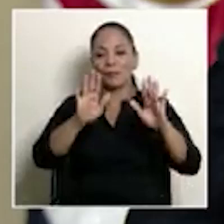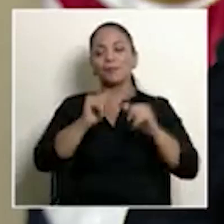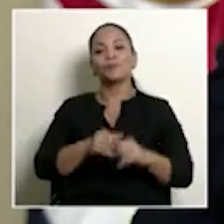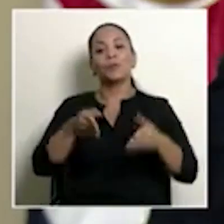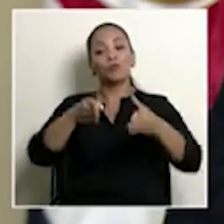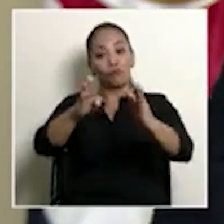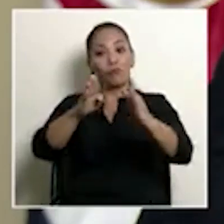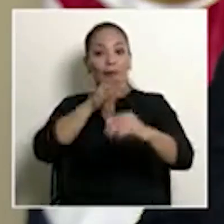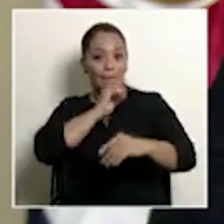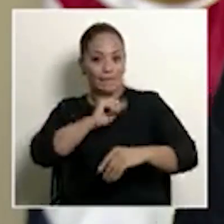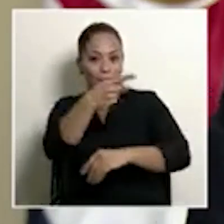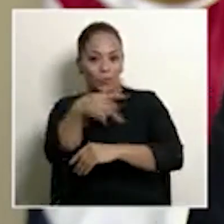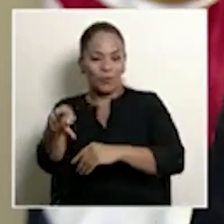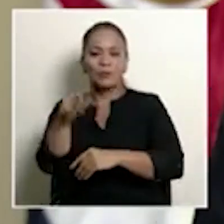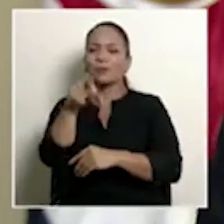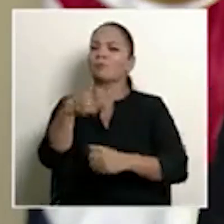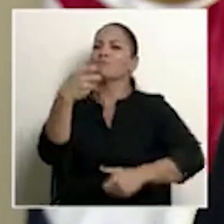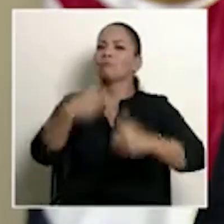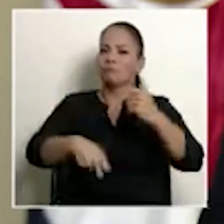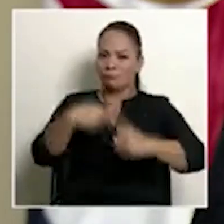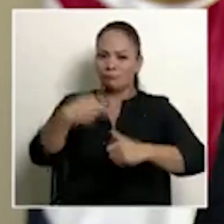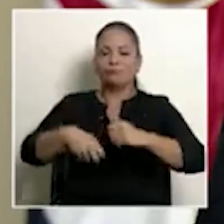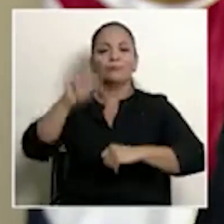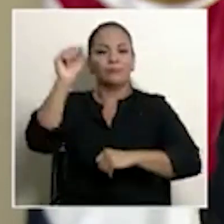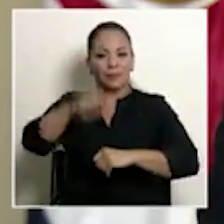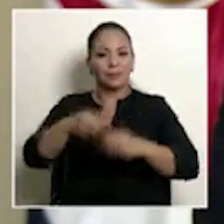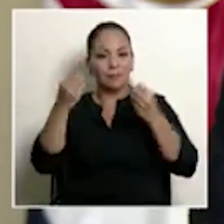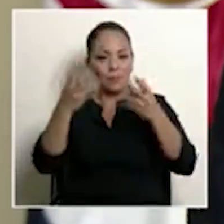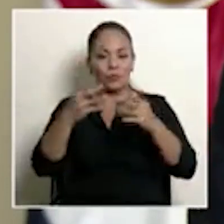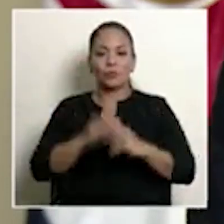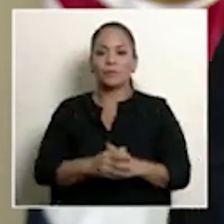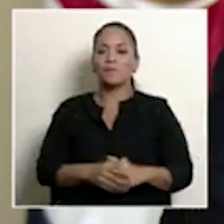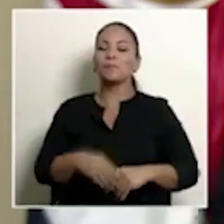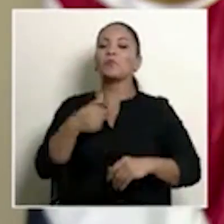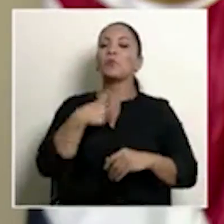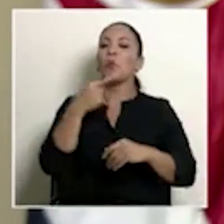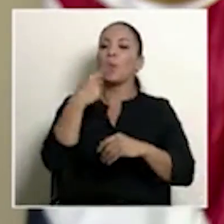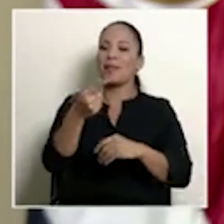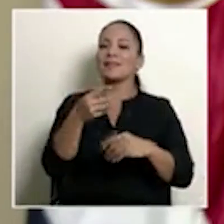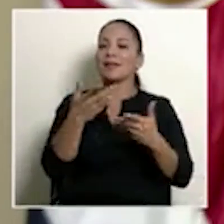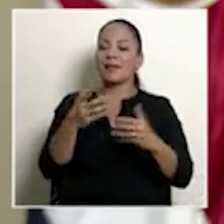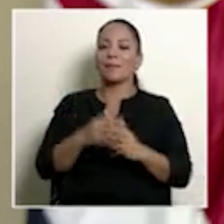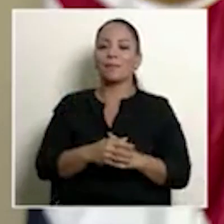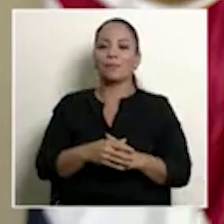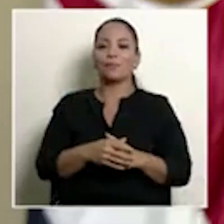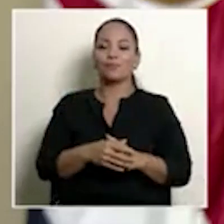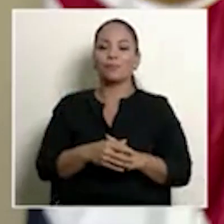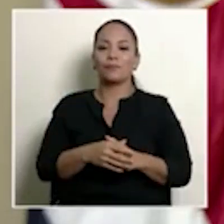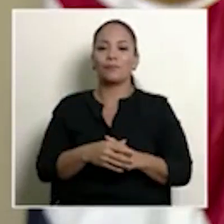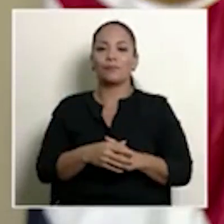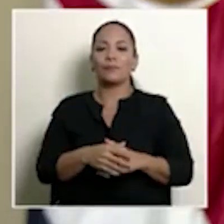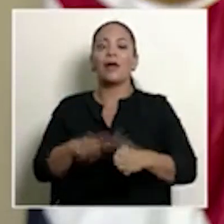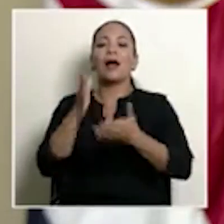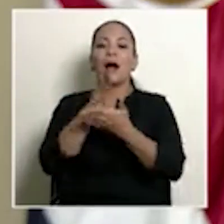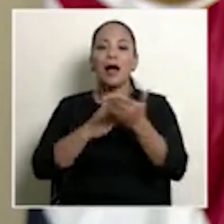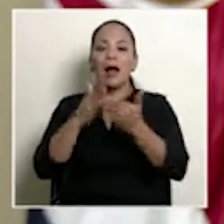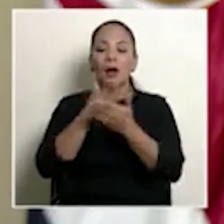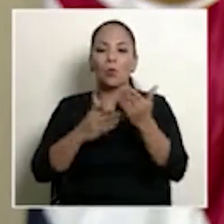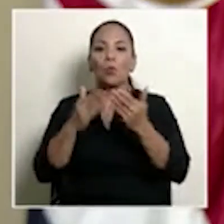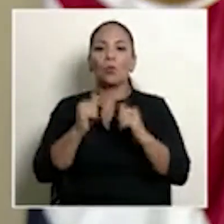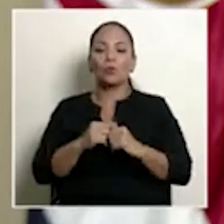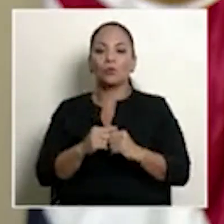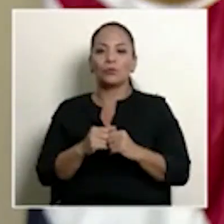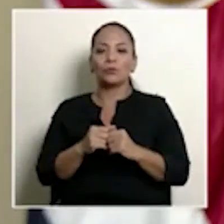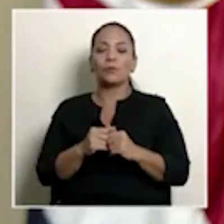1 sí ha presentado un montón de problemas, y le voy a empezar diciendo que algunos ya históricos, como el Alto de Santiago